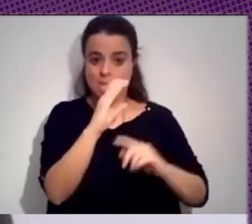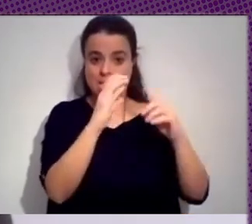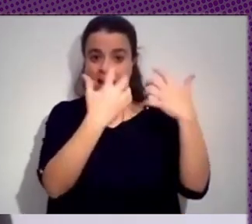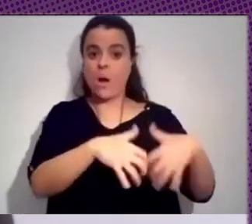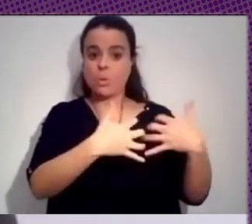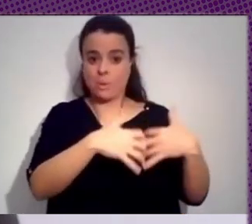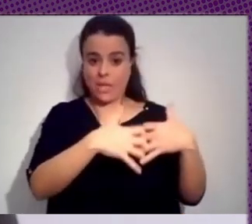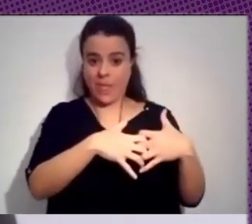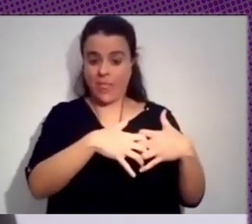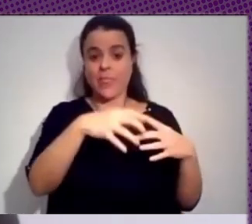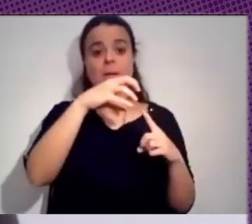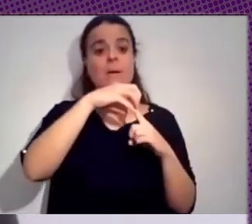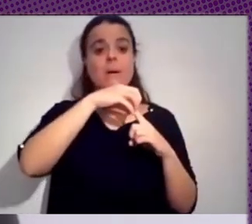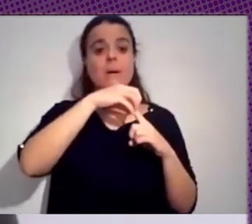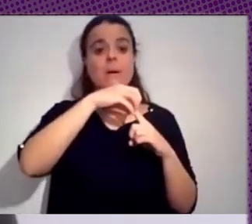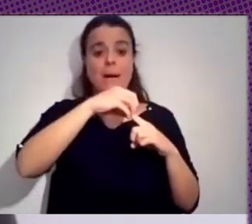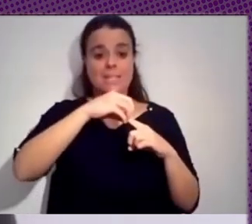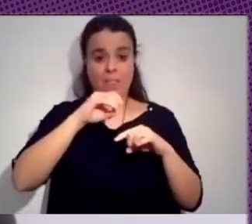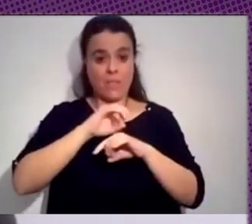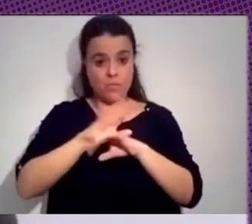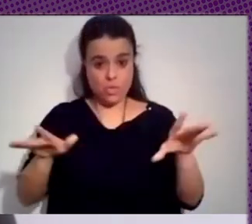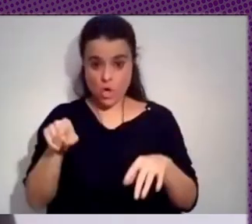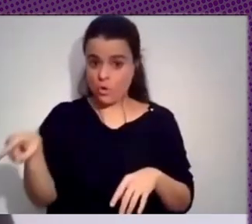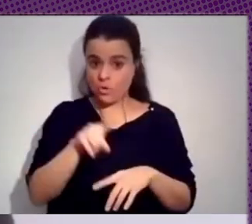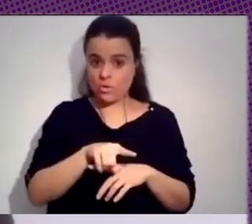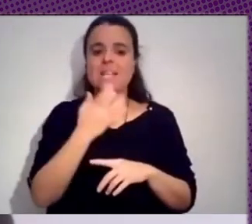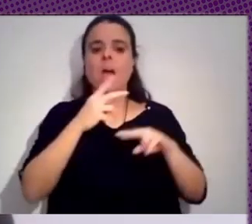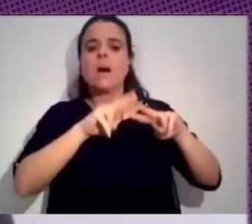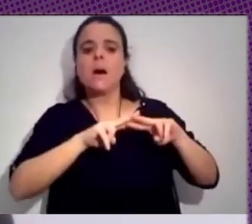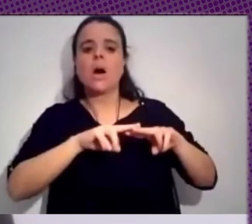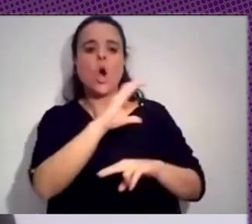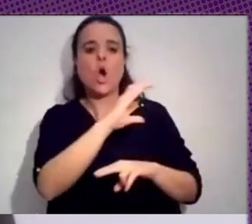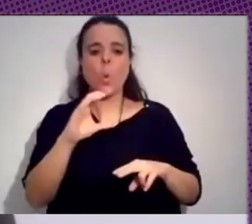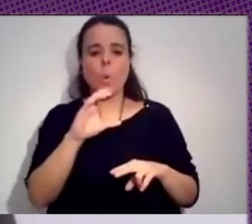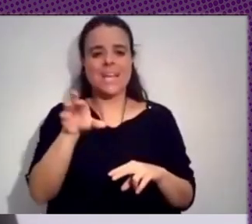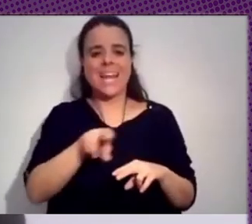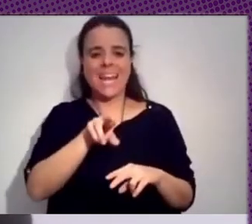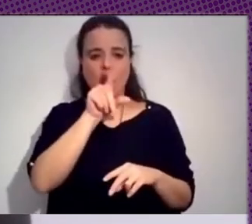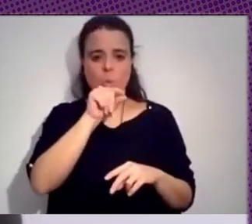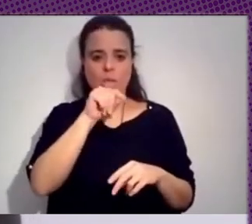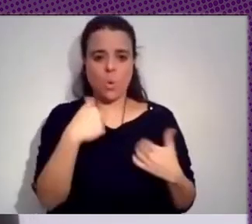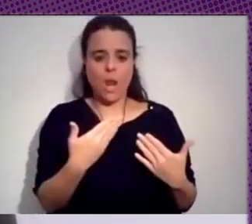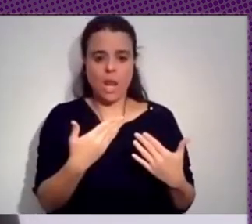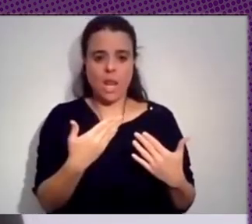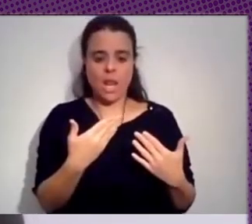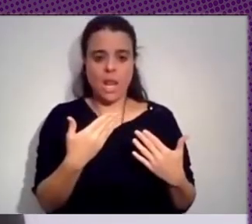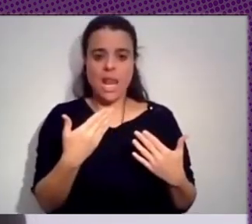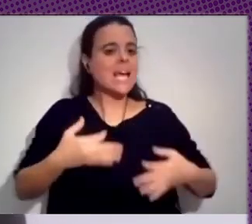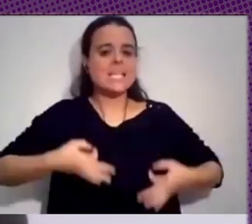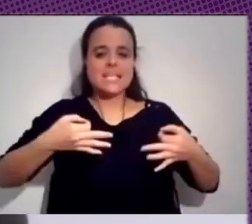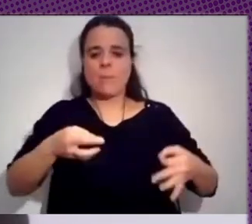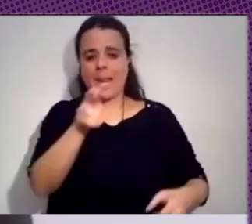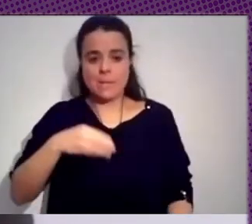difusión, si analizamos las cuentas que le retuitean y a qué cuentas retuitean, siempre aparecen las mismas cuentas. Es decir, que hay un